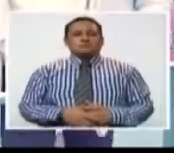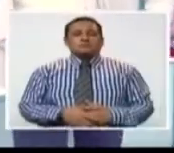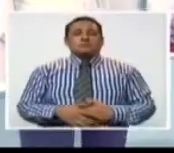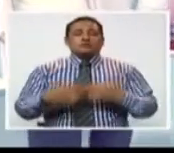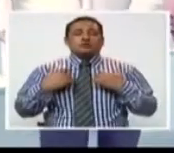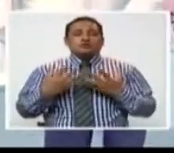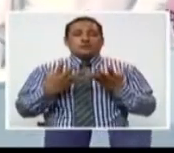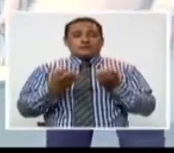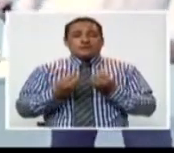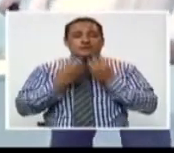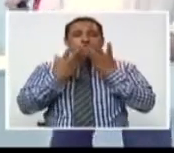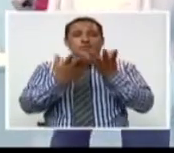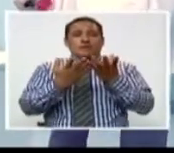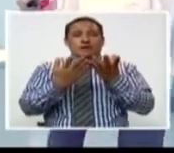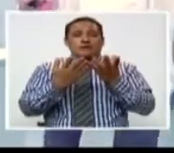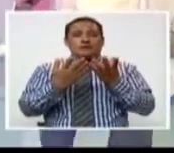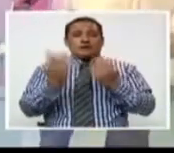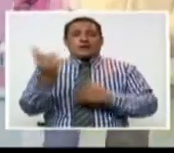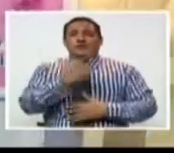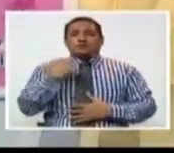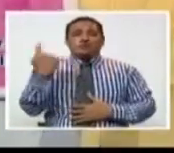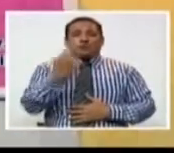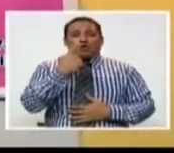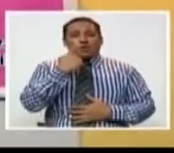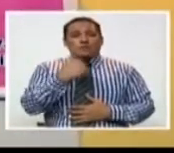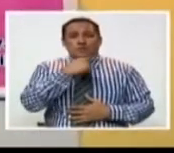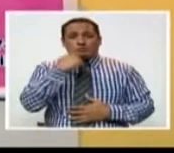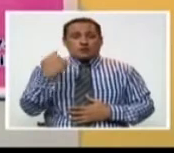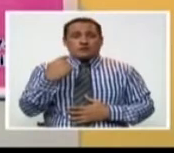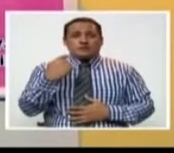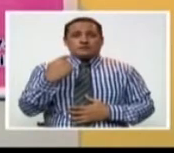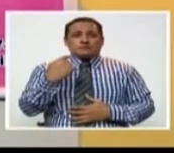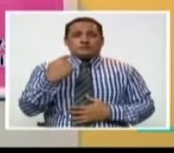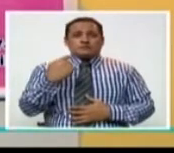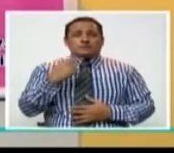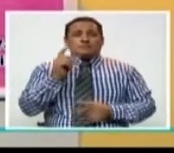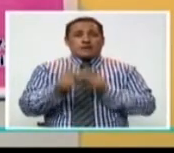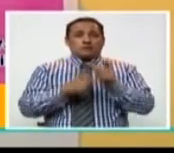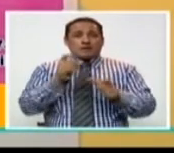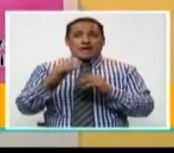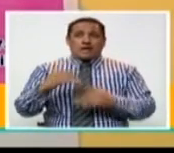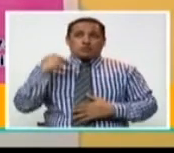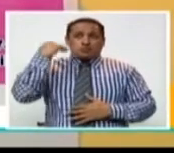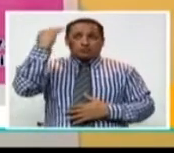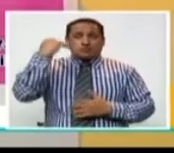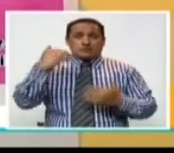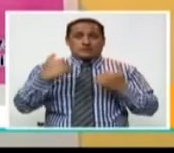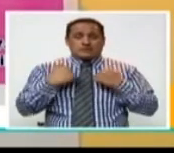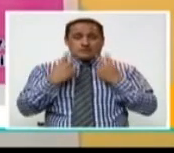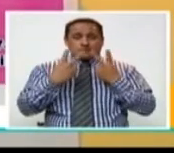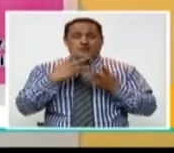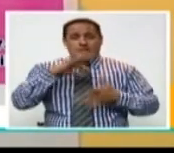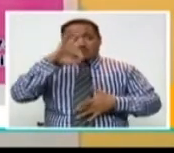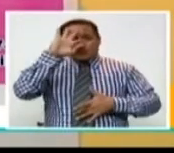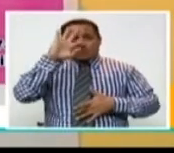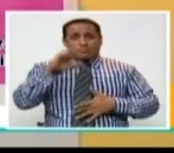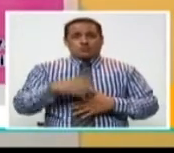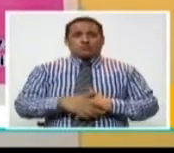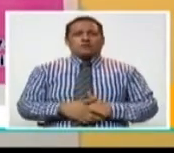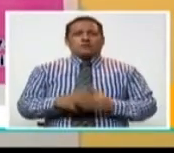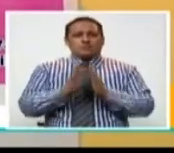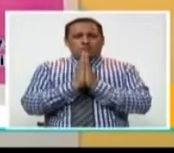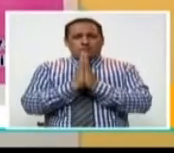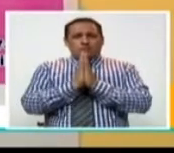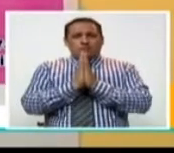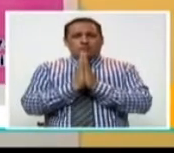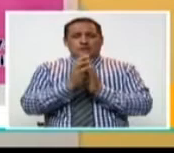Yo quisiera decirle a los chicos y chicas y personas adultas que padecen esta enfermedad,